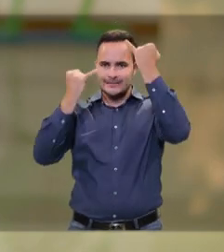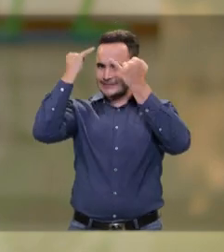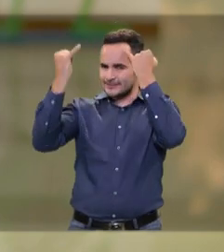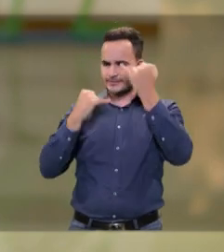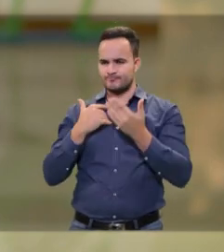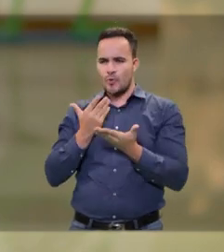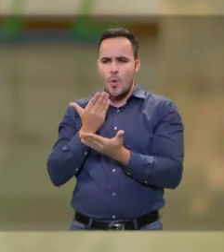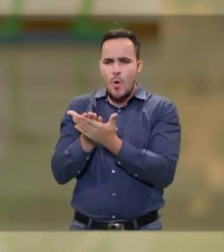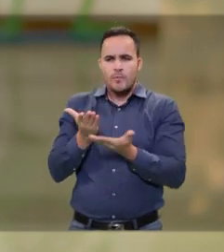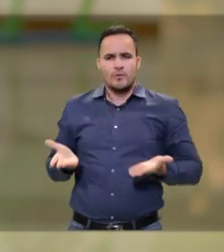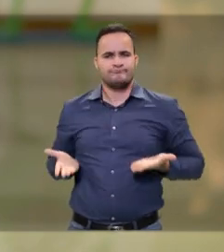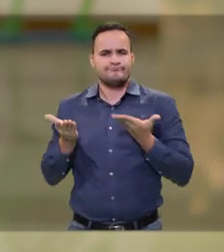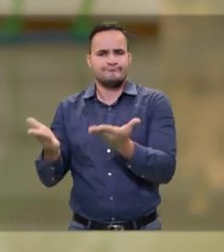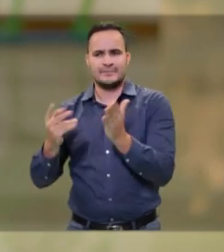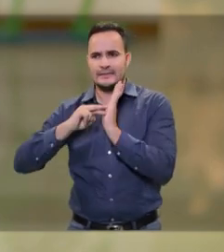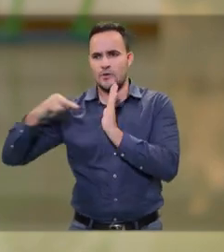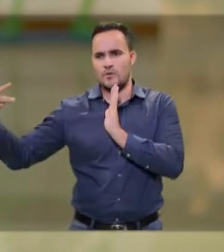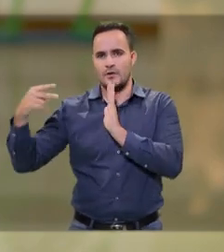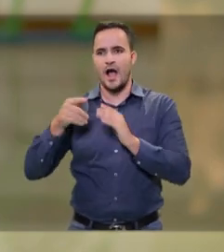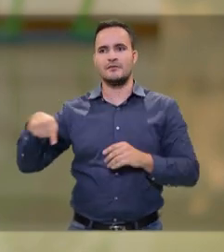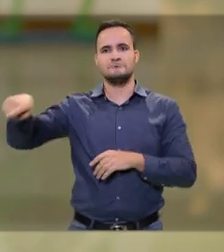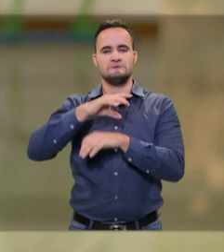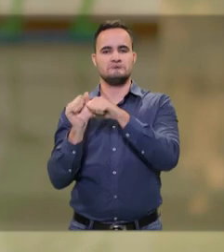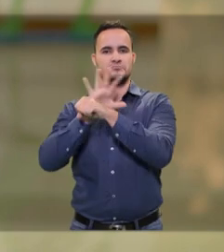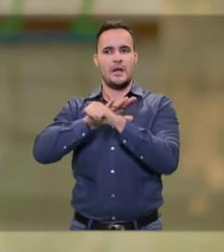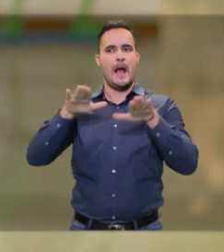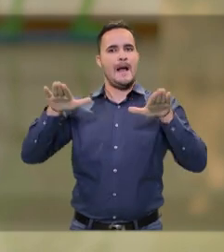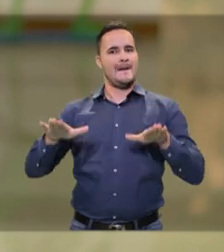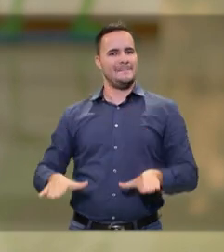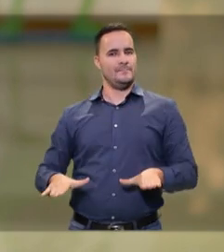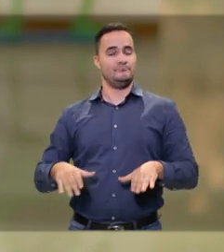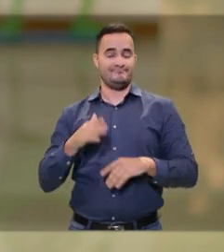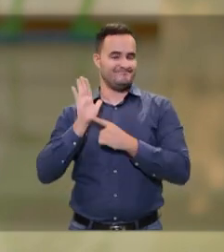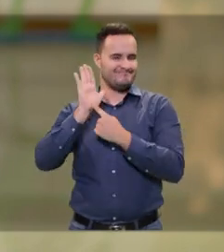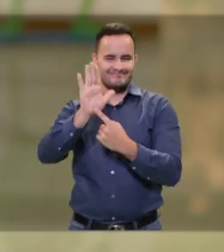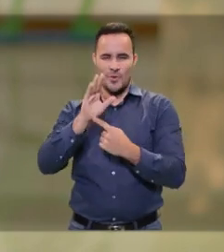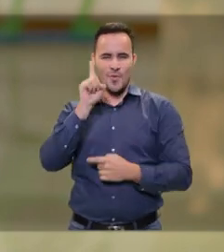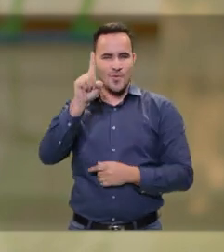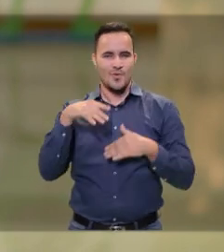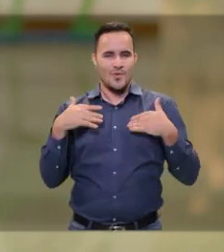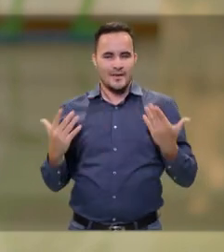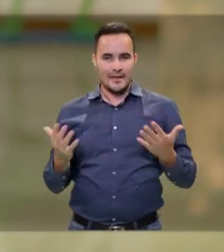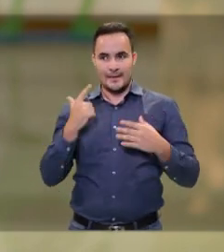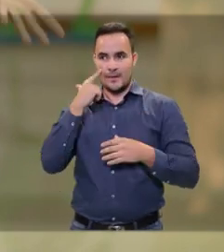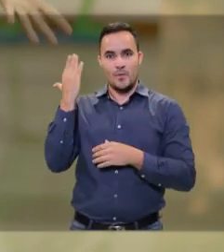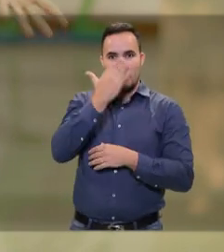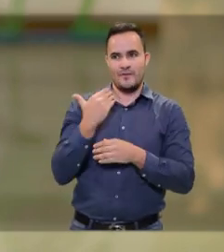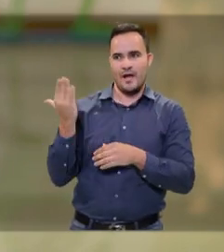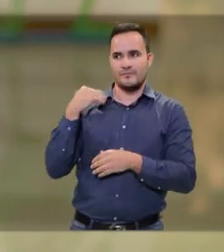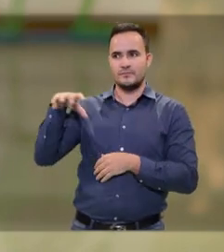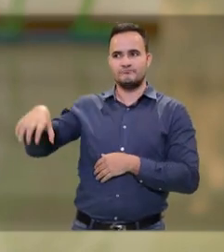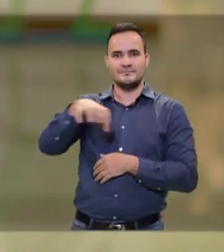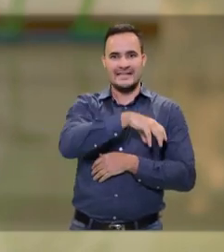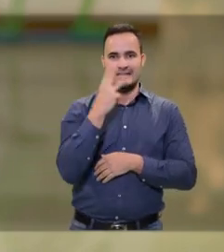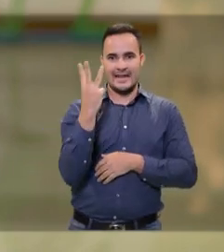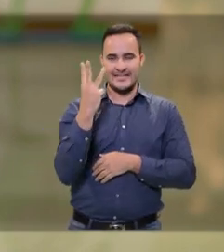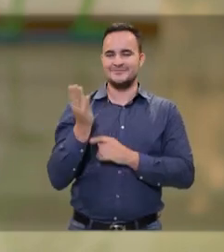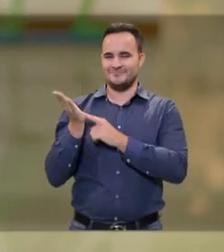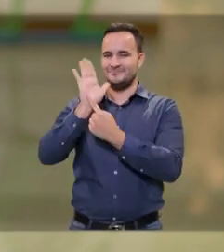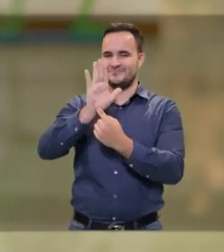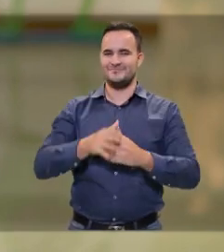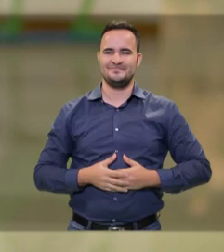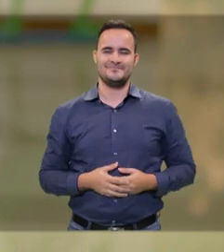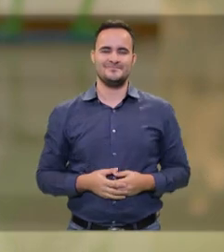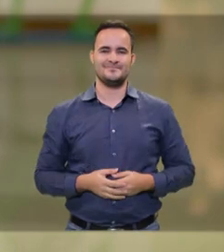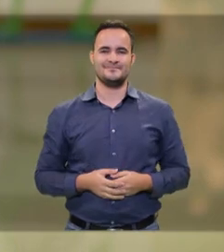avanzando en herramientas tecnológicas que permiten hacer frente a la pandemia. Un ejemplo es el piloto y los resultados de la